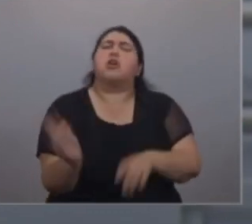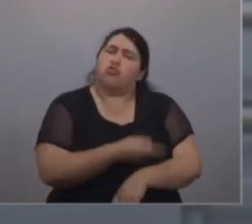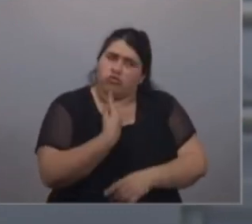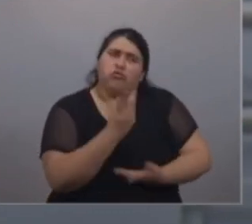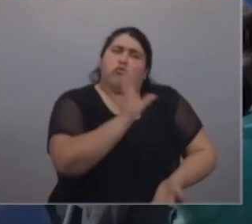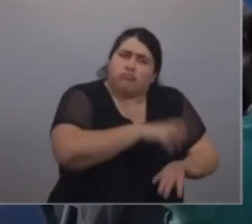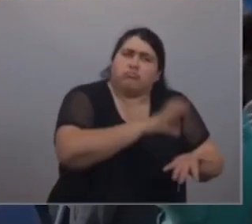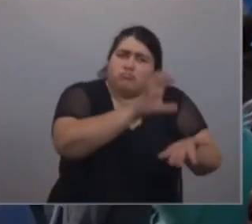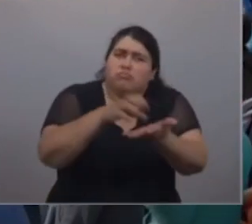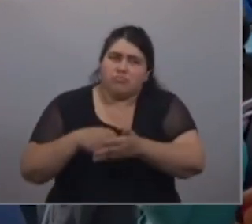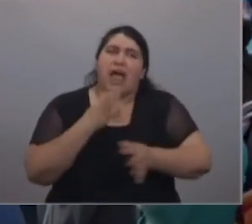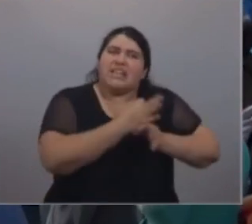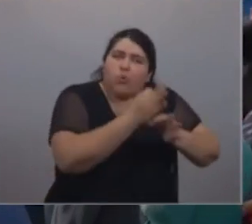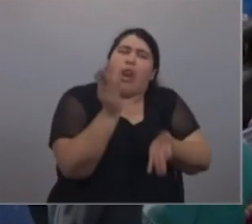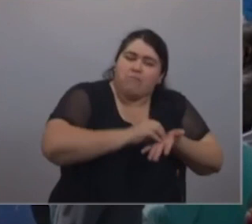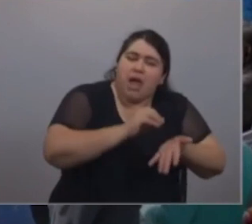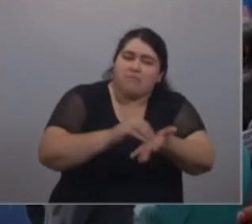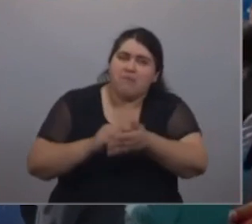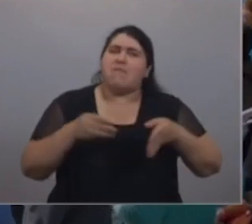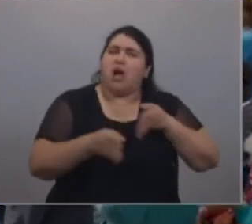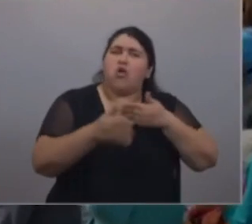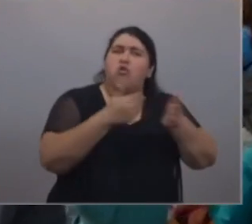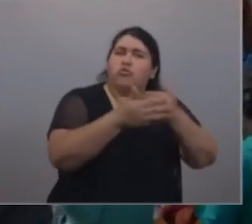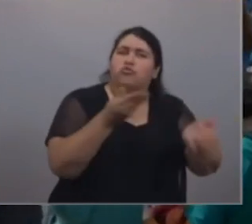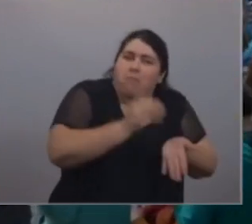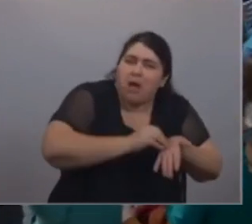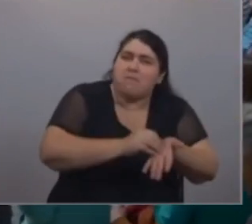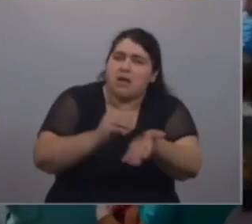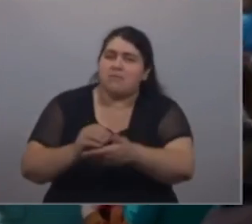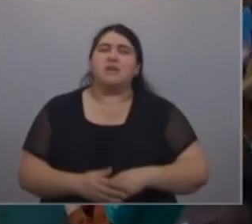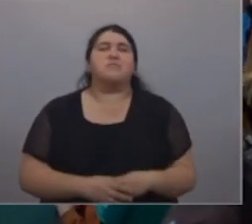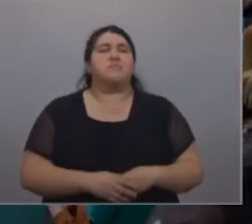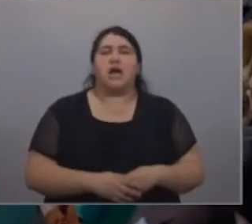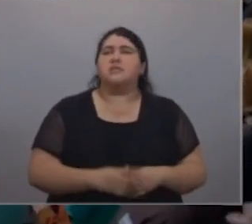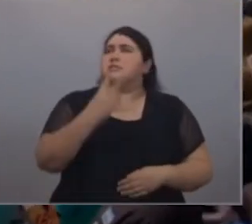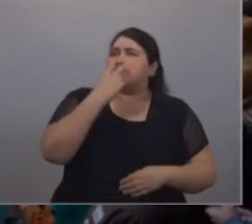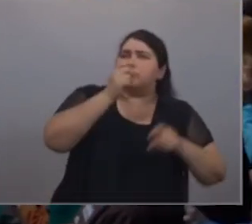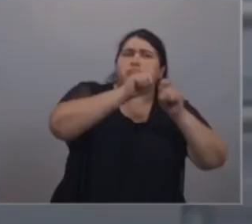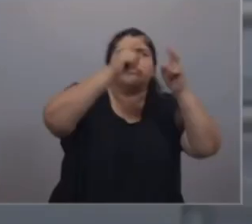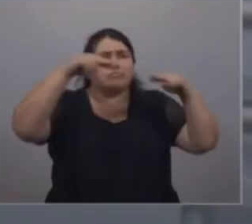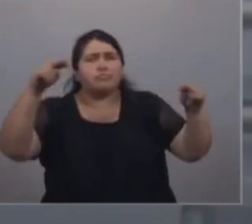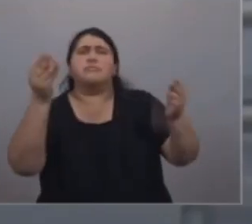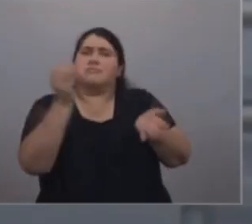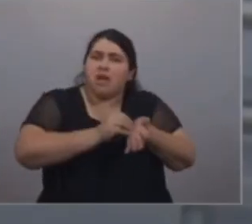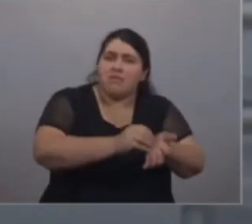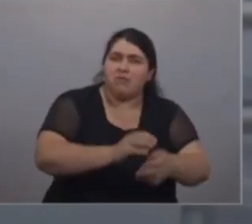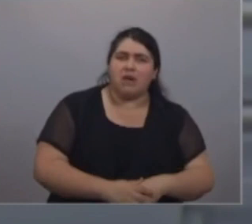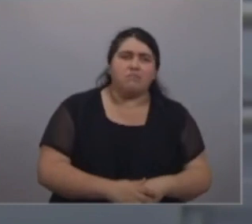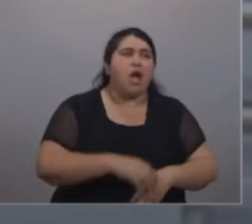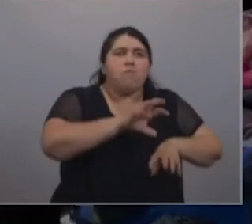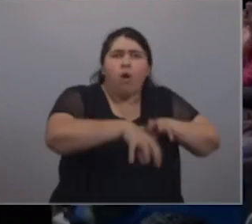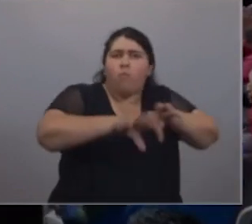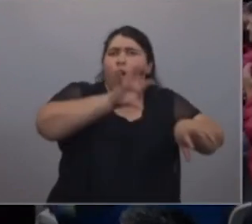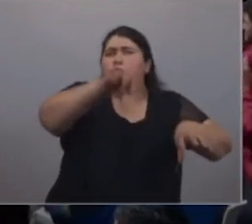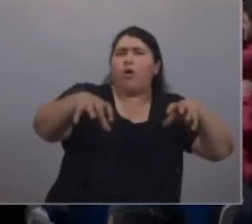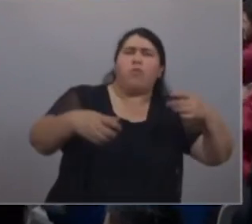abriendo escuelas, vamos a seguir haciendo rutas, vamos a seguir trayendo electricidad, vamos a seguir poblando la provincia de